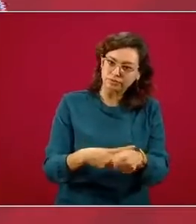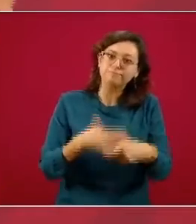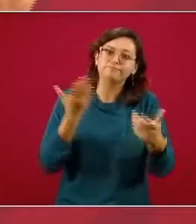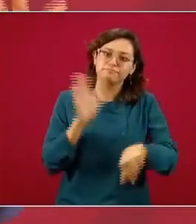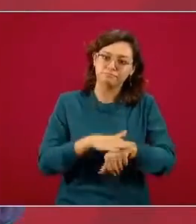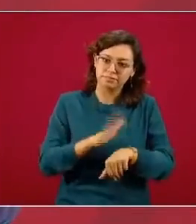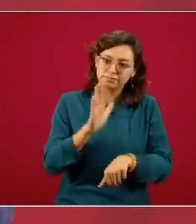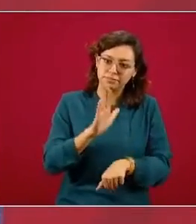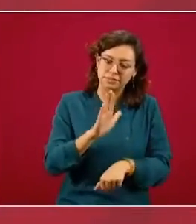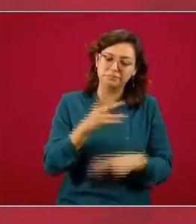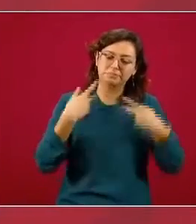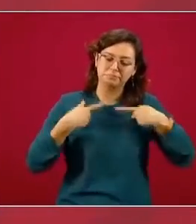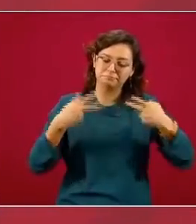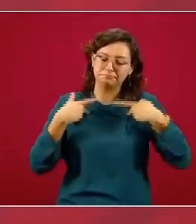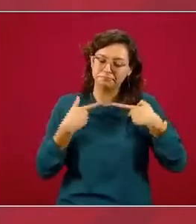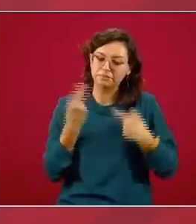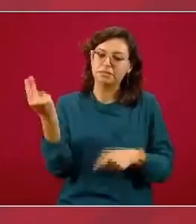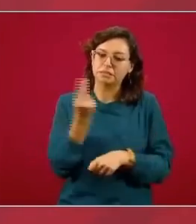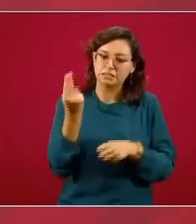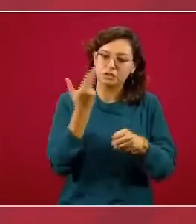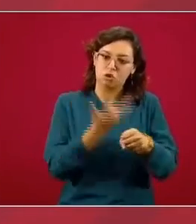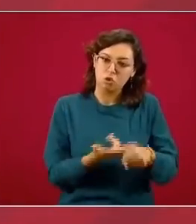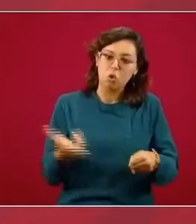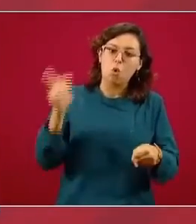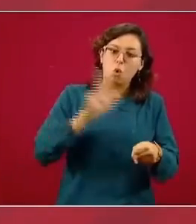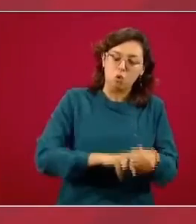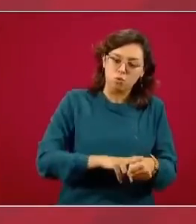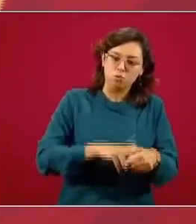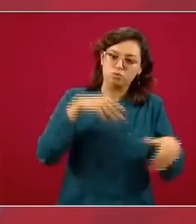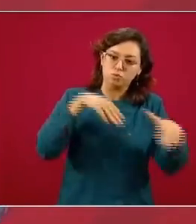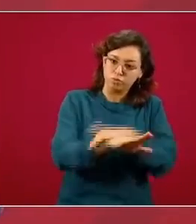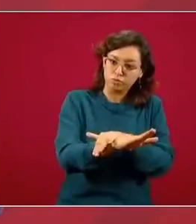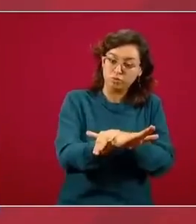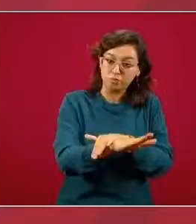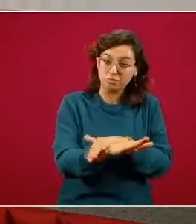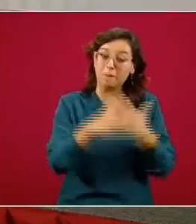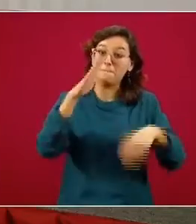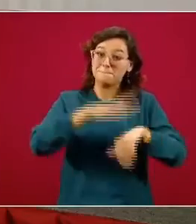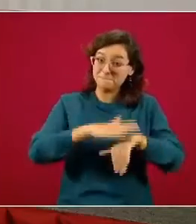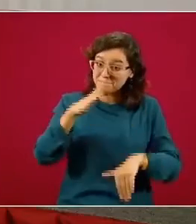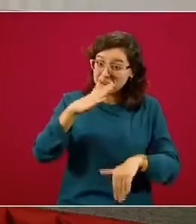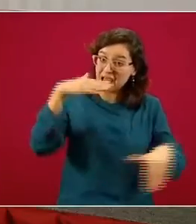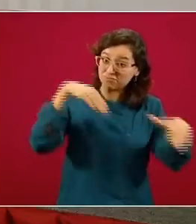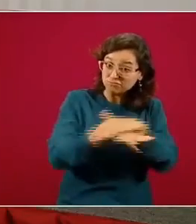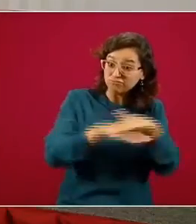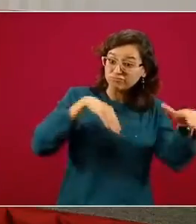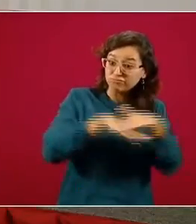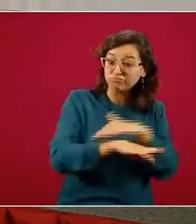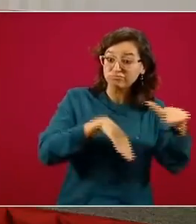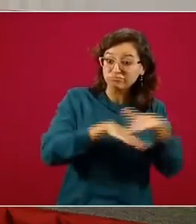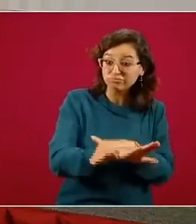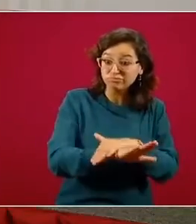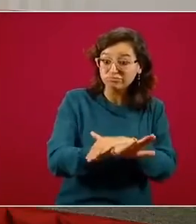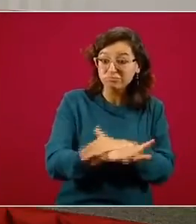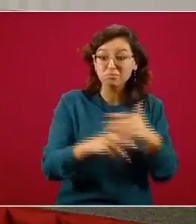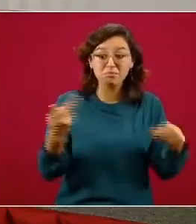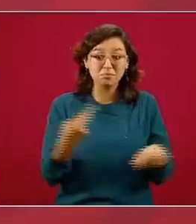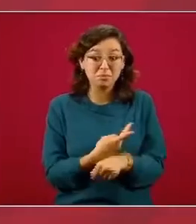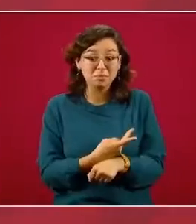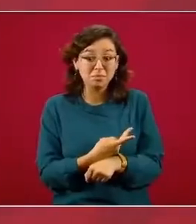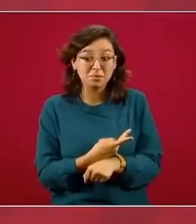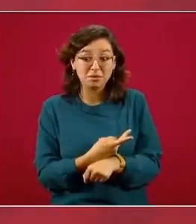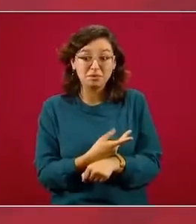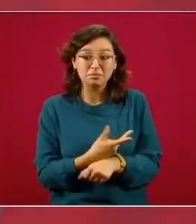ocurrirán más personas que requerirán hospitalización si ocurren más personas que requieren hospitalización y por lo tanto